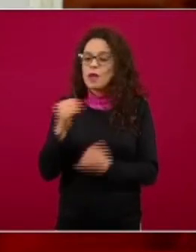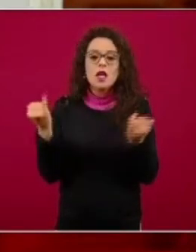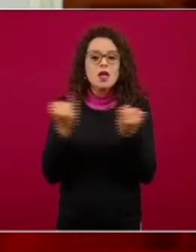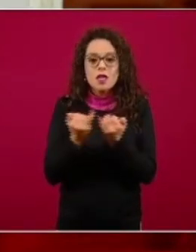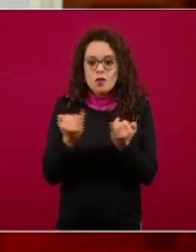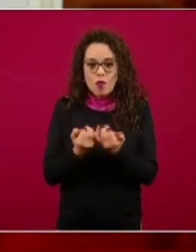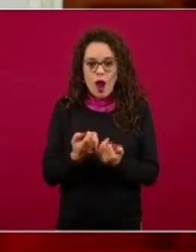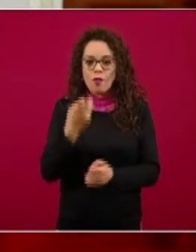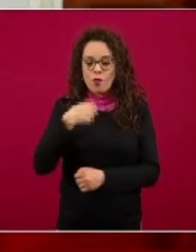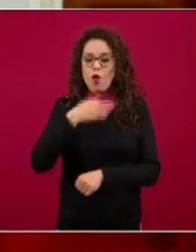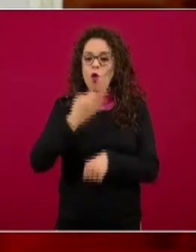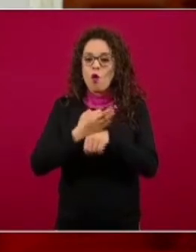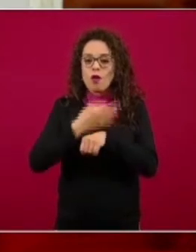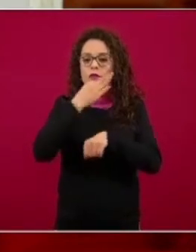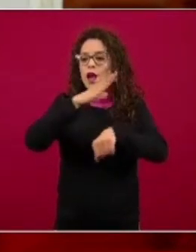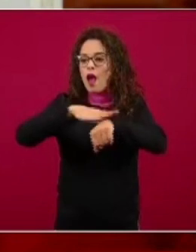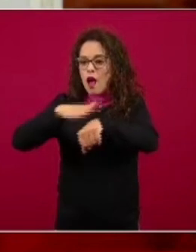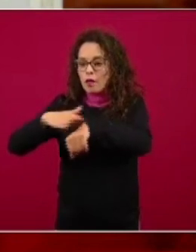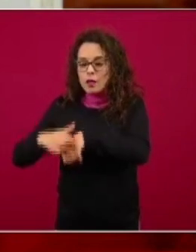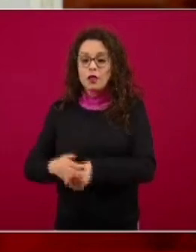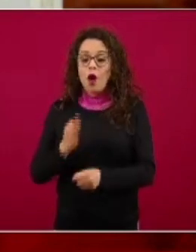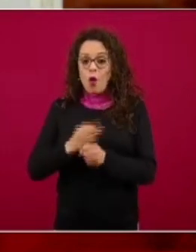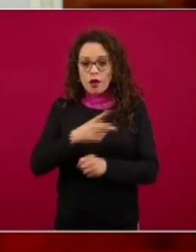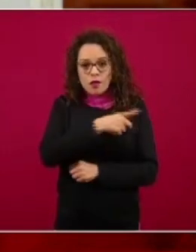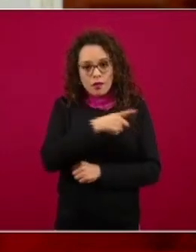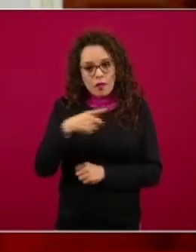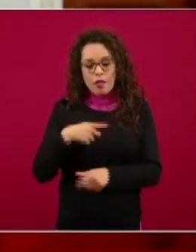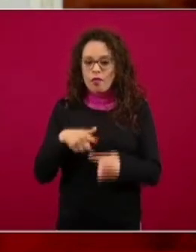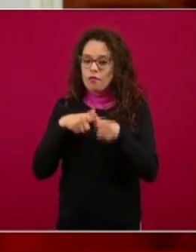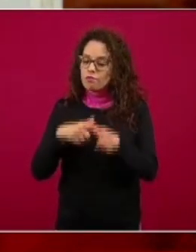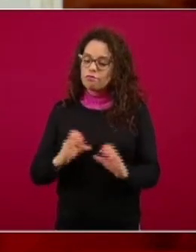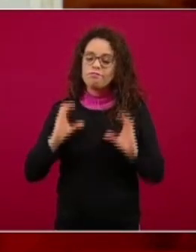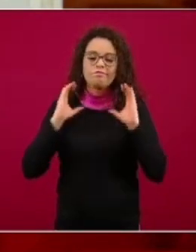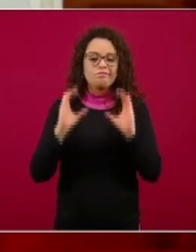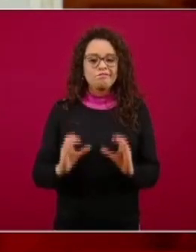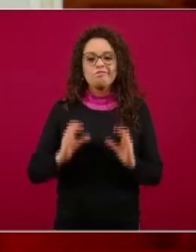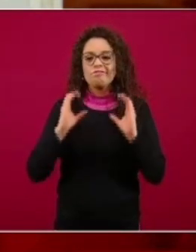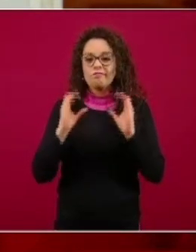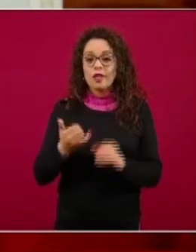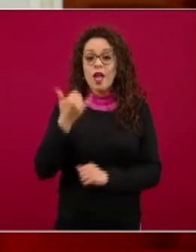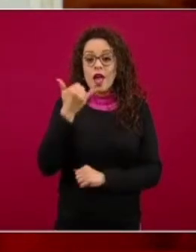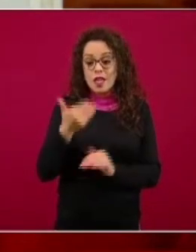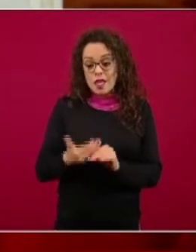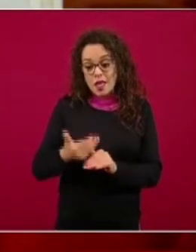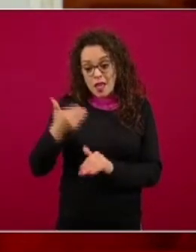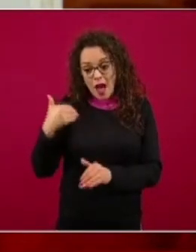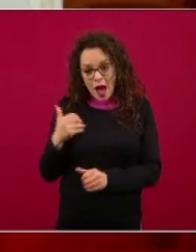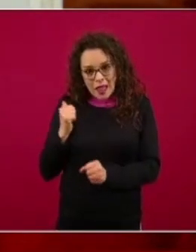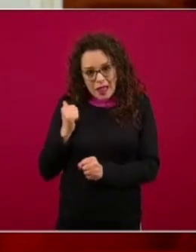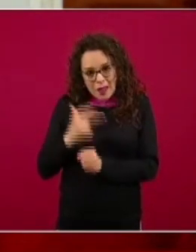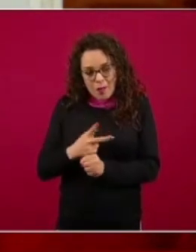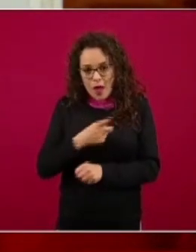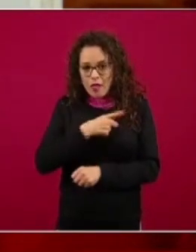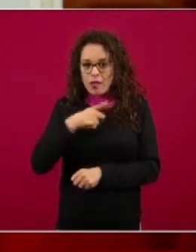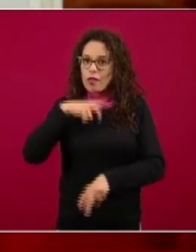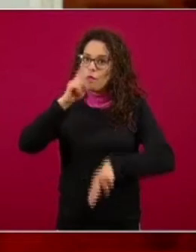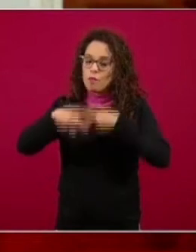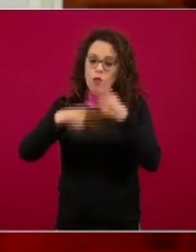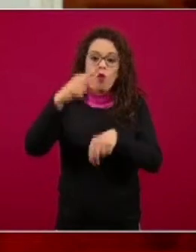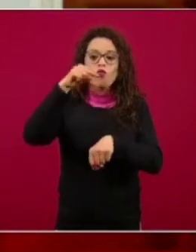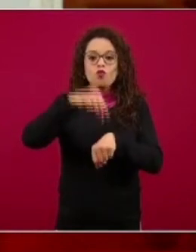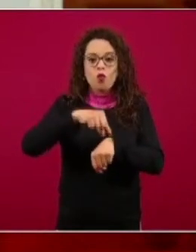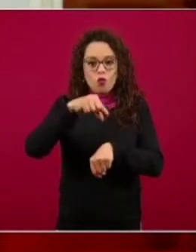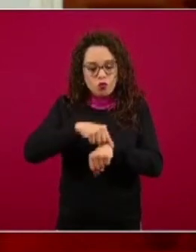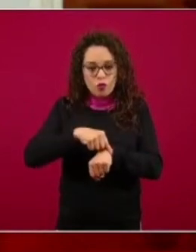preventivas a que busquemos la atención médica en forma temprana y que no nos cansemos y